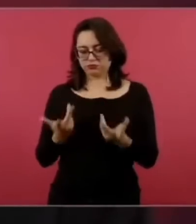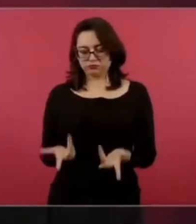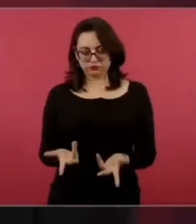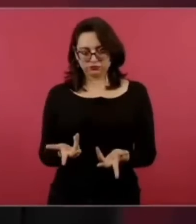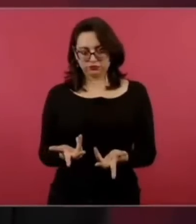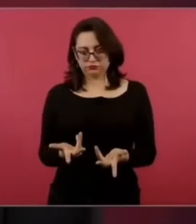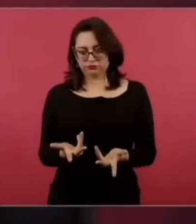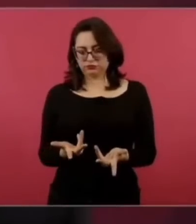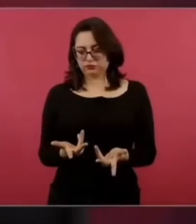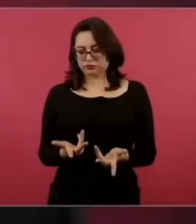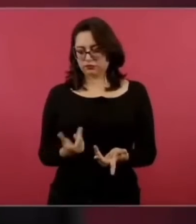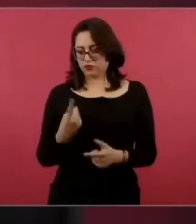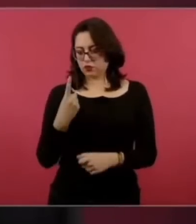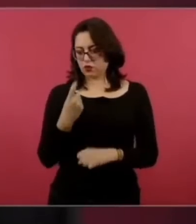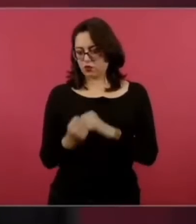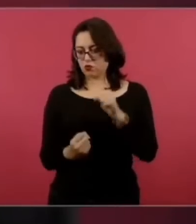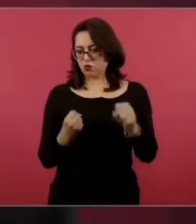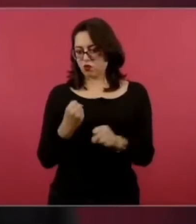se paga